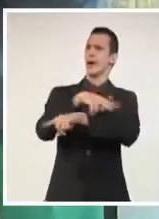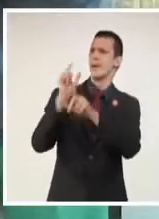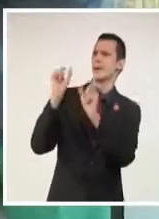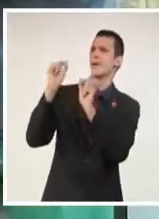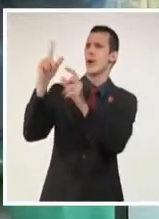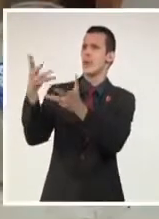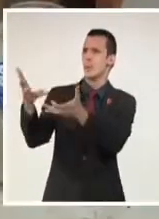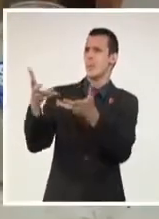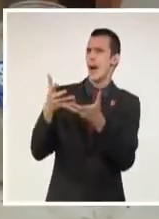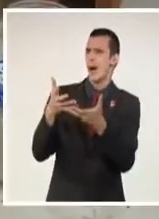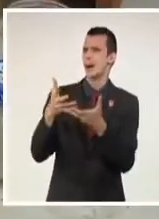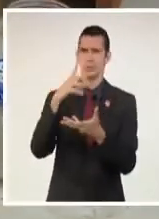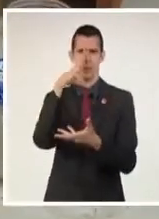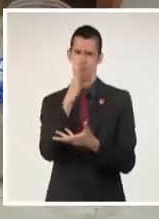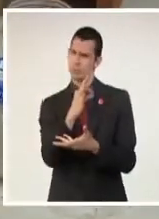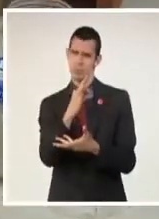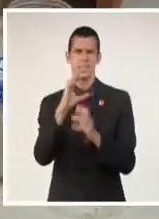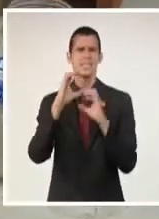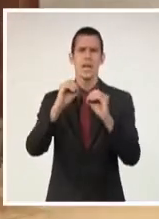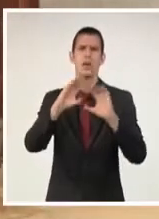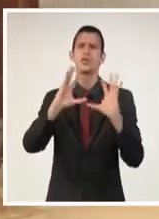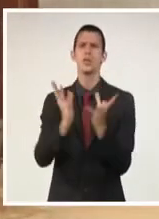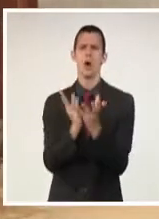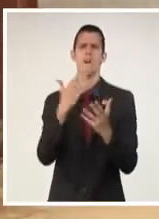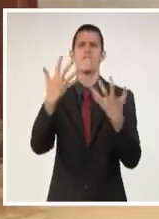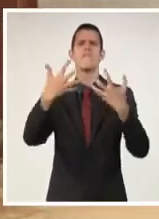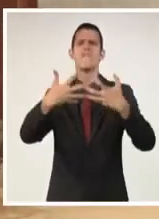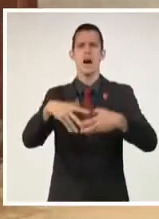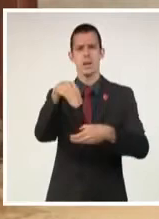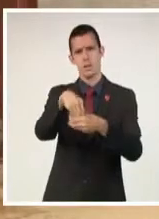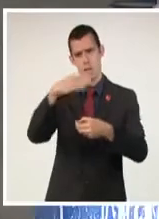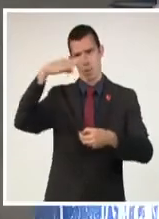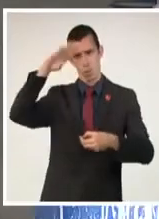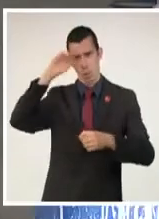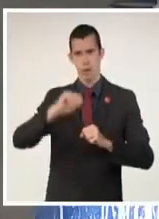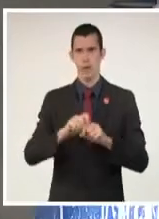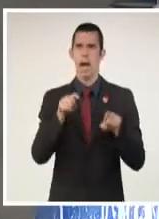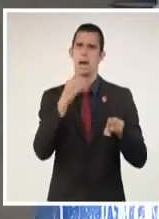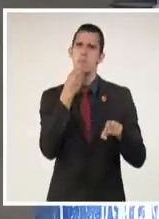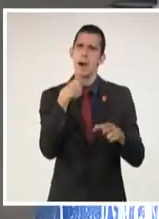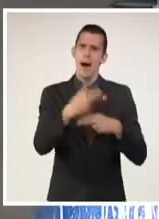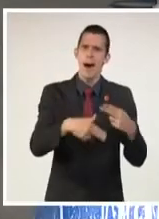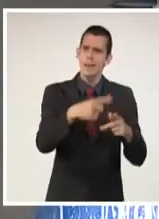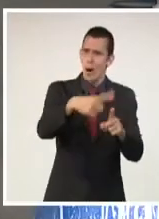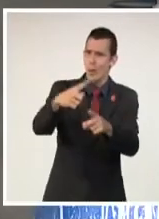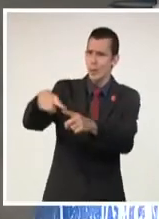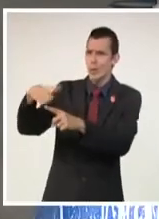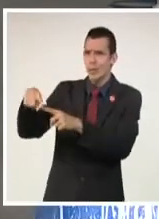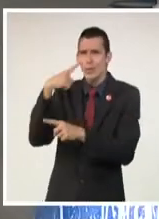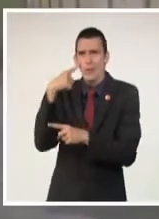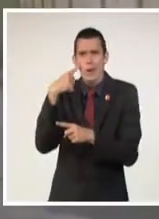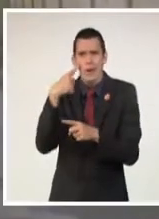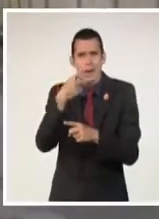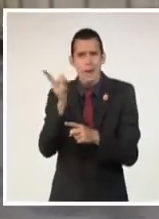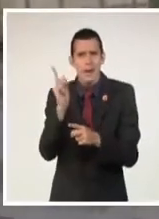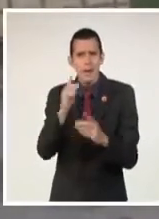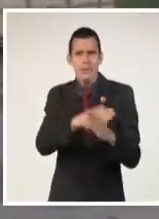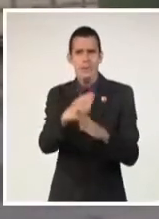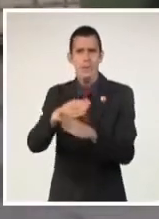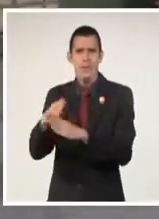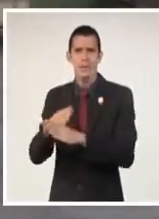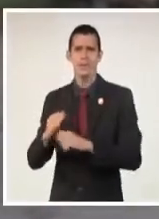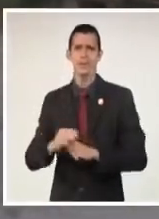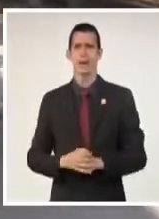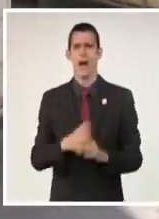Aquí hay un laboratorio para el desarrollo de nuevos materiales, plantas productoras y productos en desarrollo. La imagen de estas naves no se